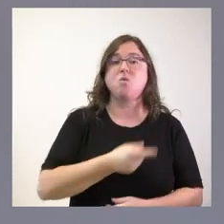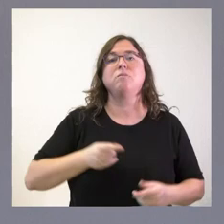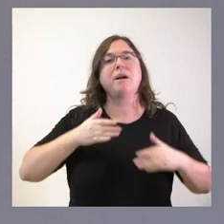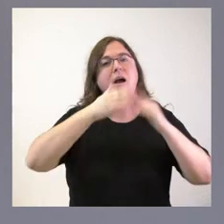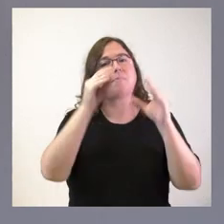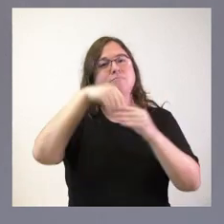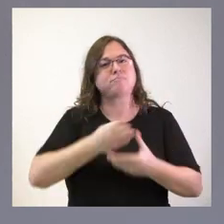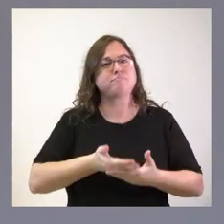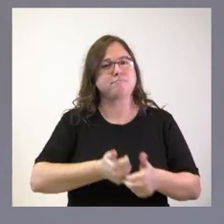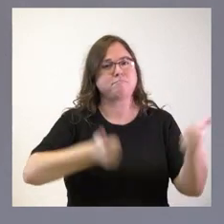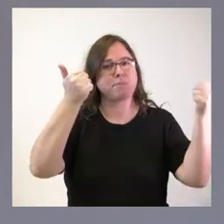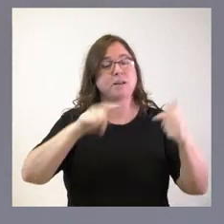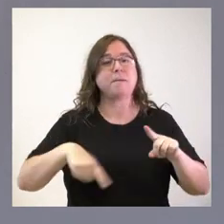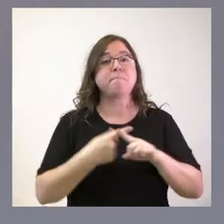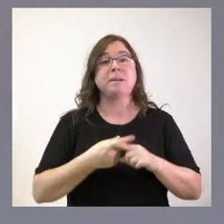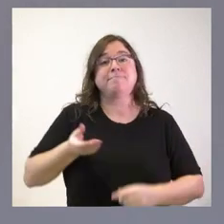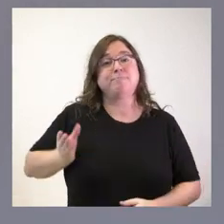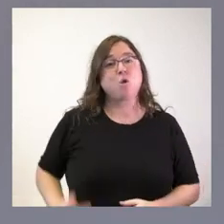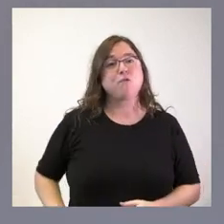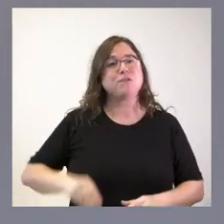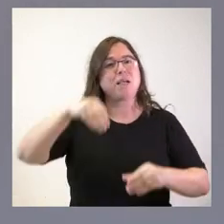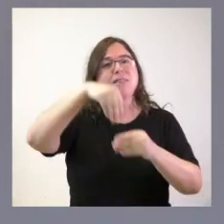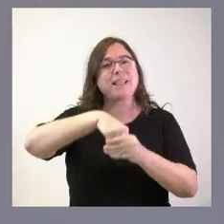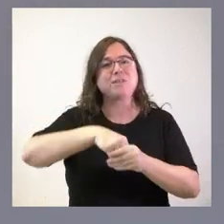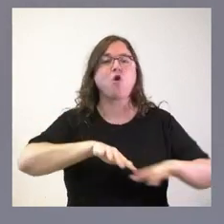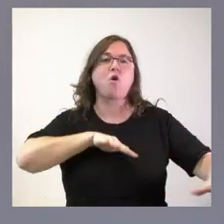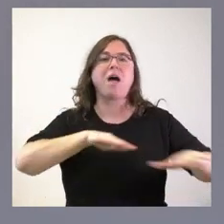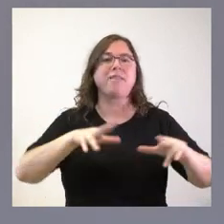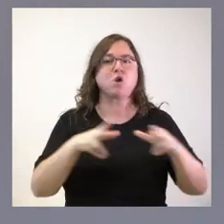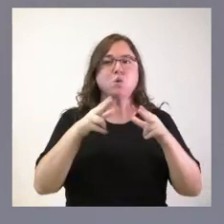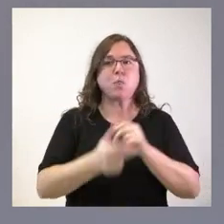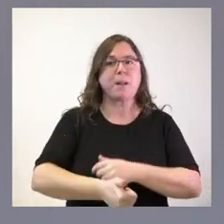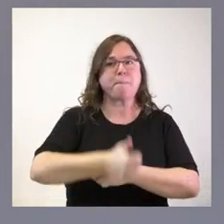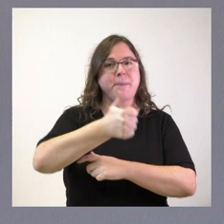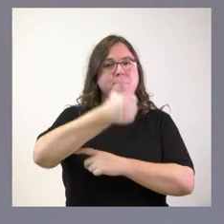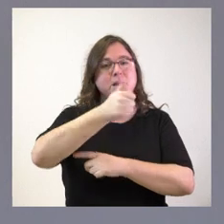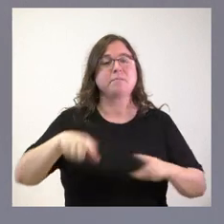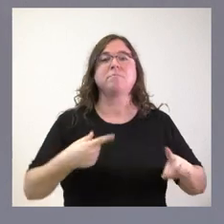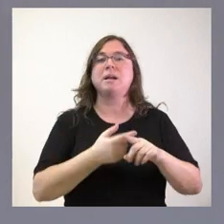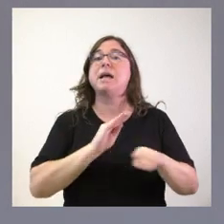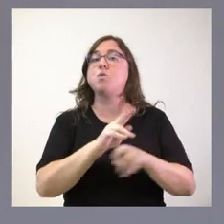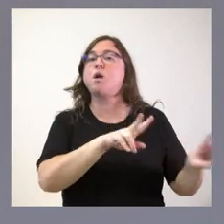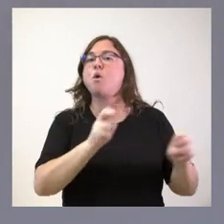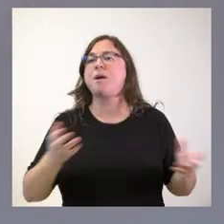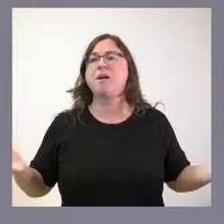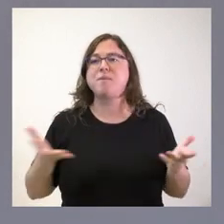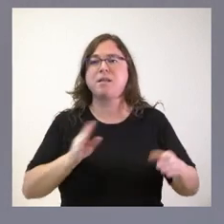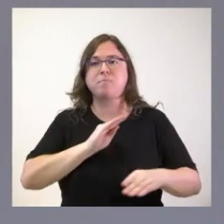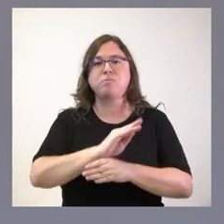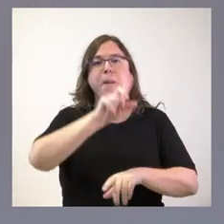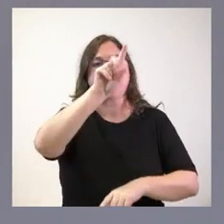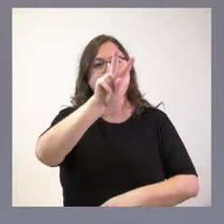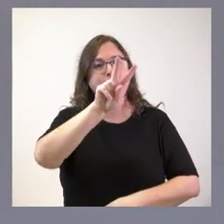domicilio. Incrementar las plantillas de los centros de acción social. Nuevas ayudas de emergencia destinadas a familias